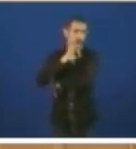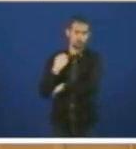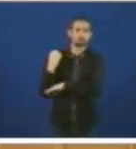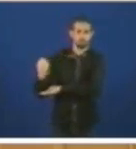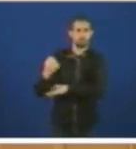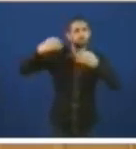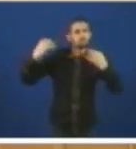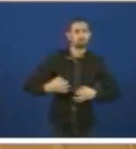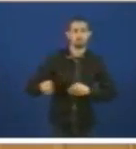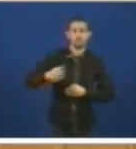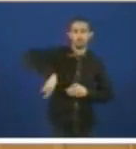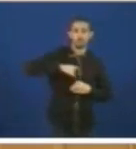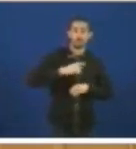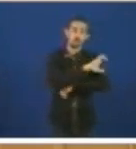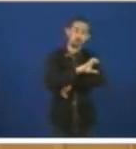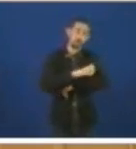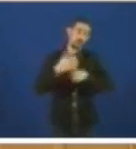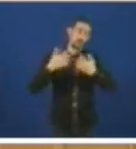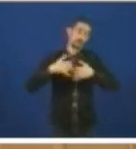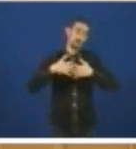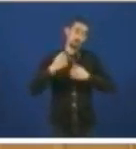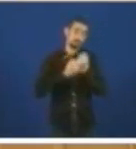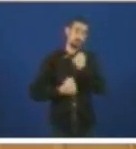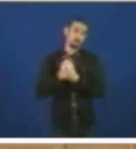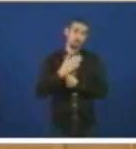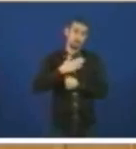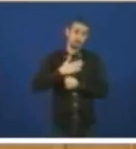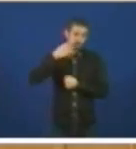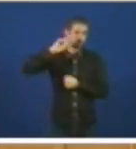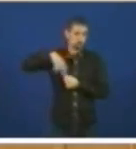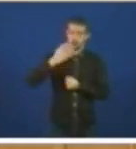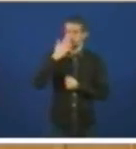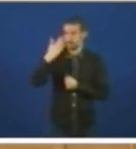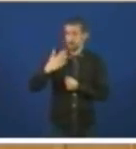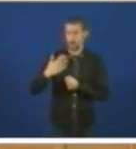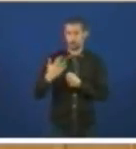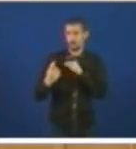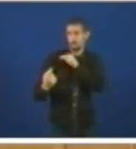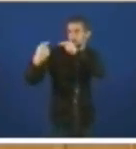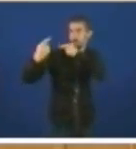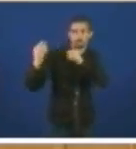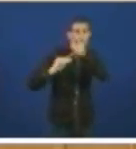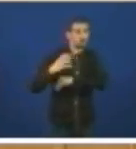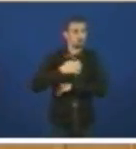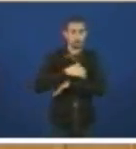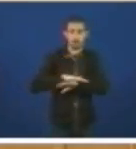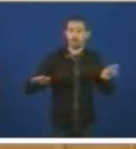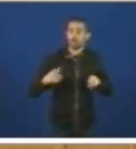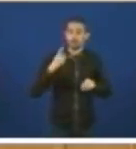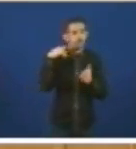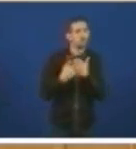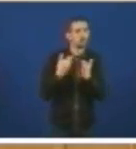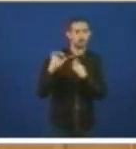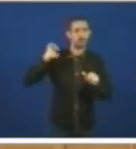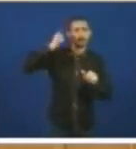compromiso da consellera de economía e industria con o bala galego é visible é sincero é indiscutible é un feito que desde primeiros